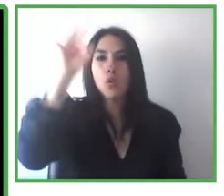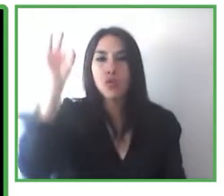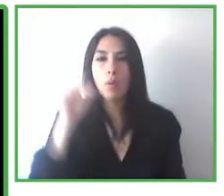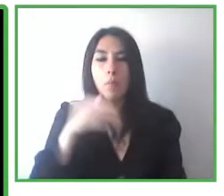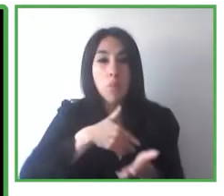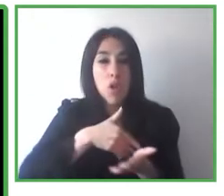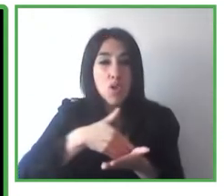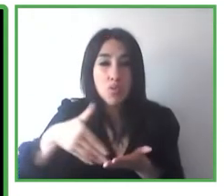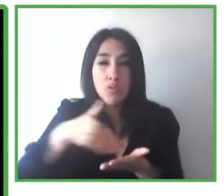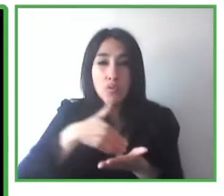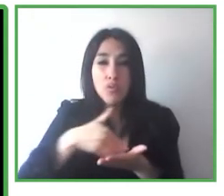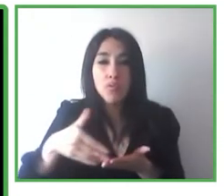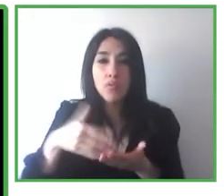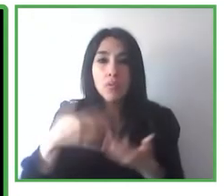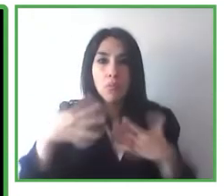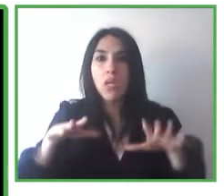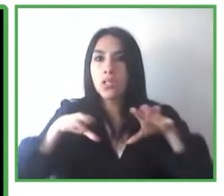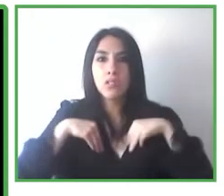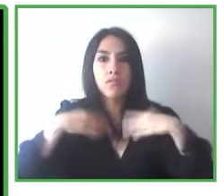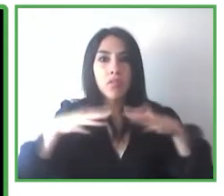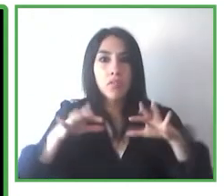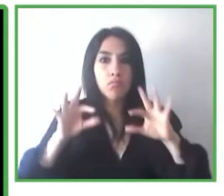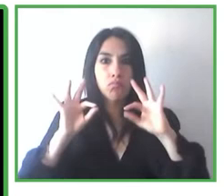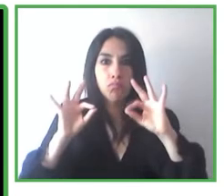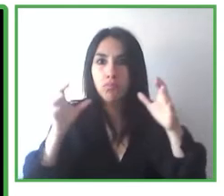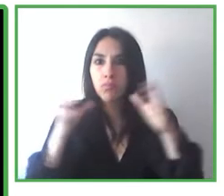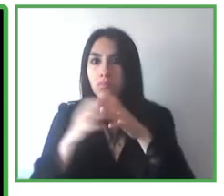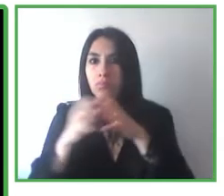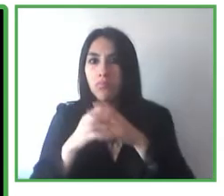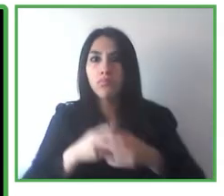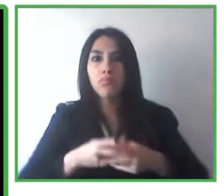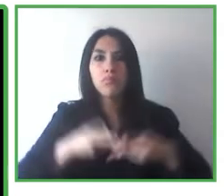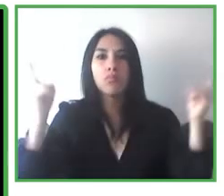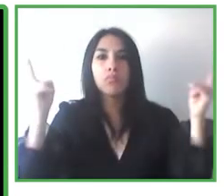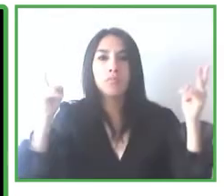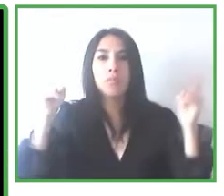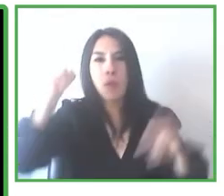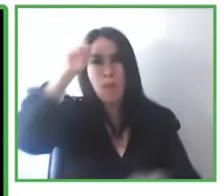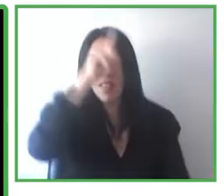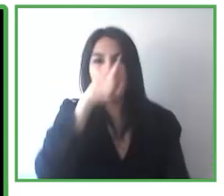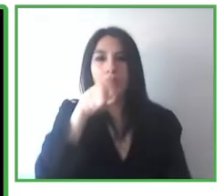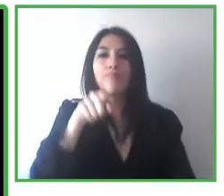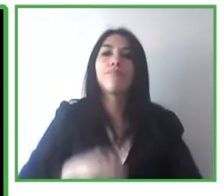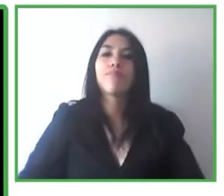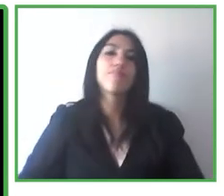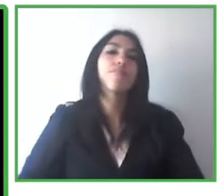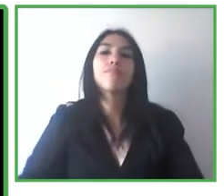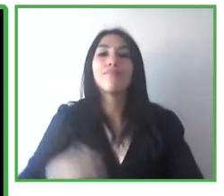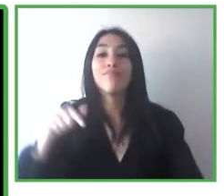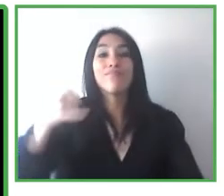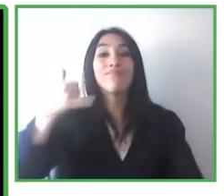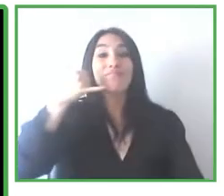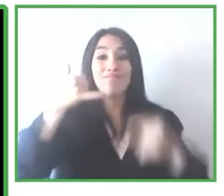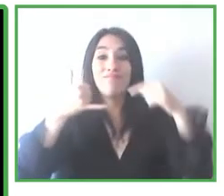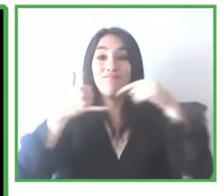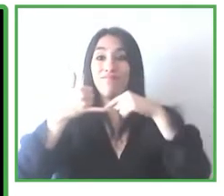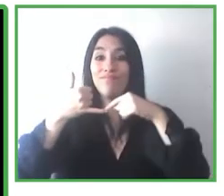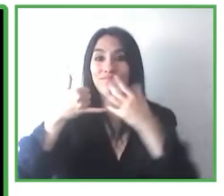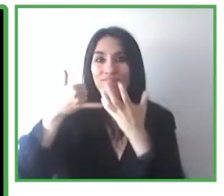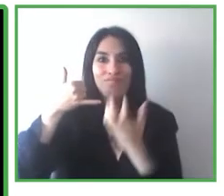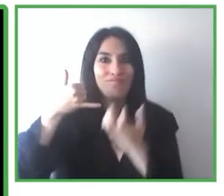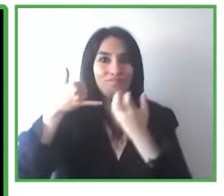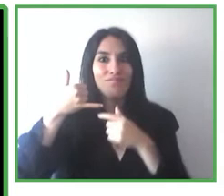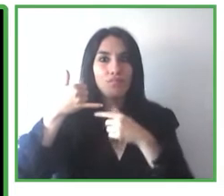metro y bus tienen Navilens 159 estaciones de autobús y 2400 paradas de autobús ya tienen la tecnología